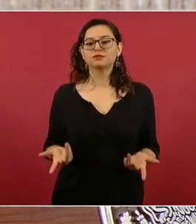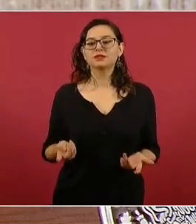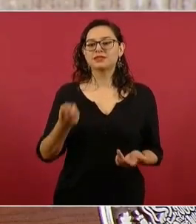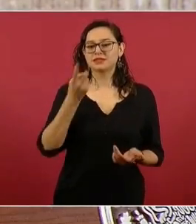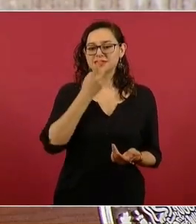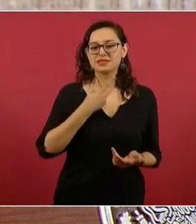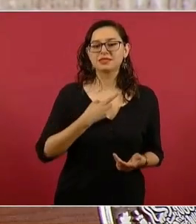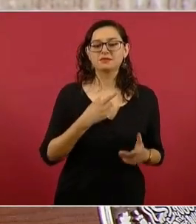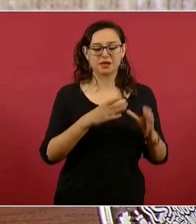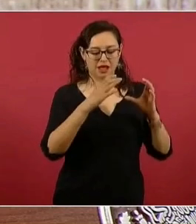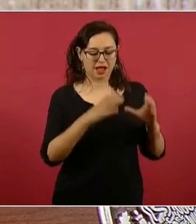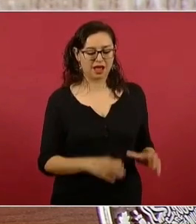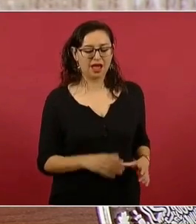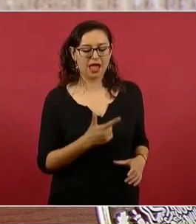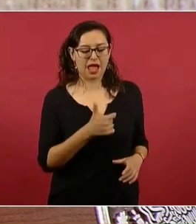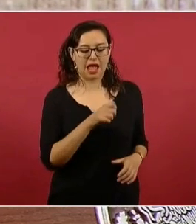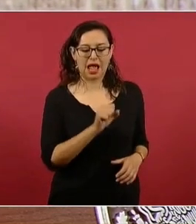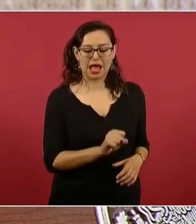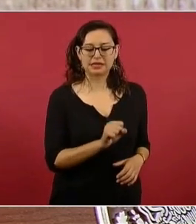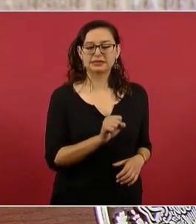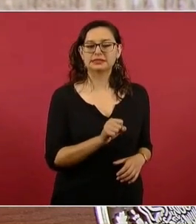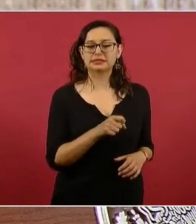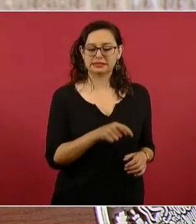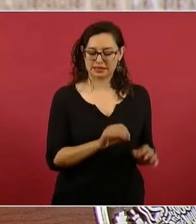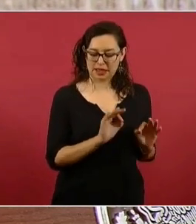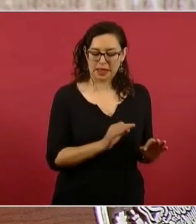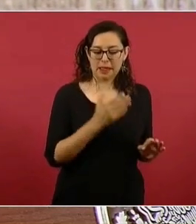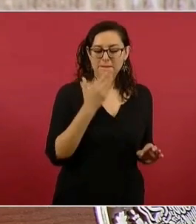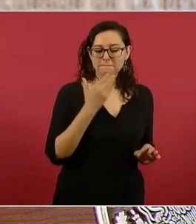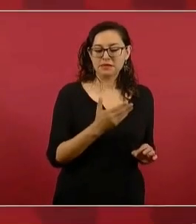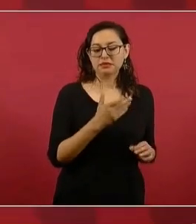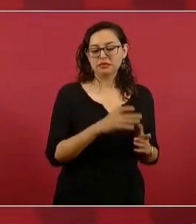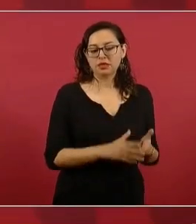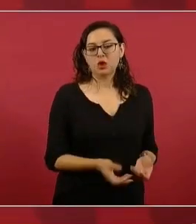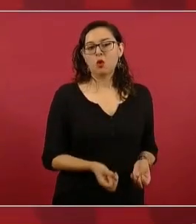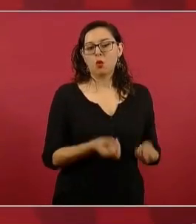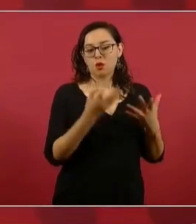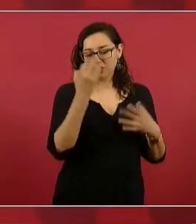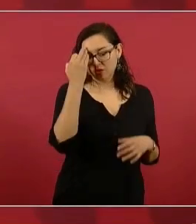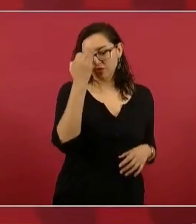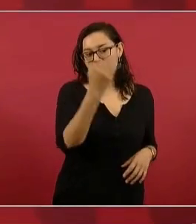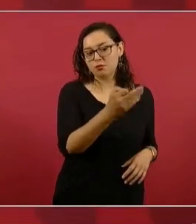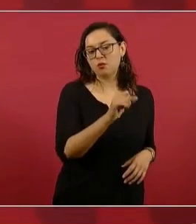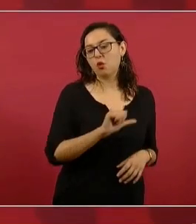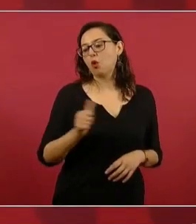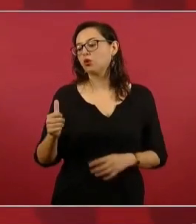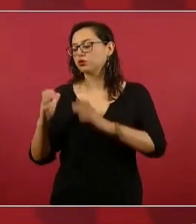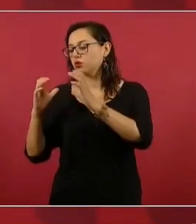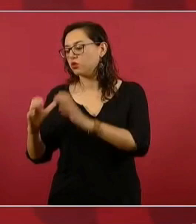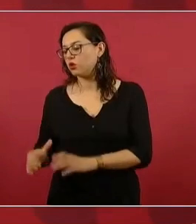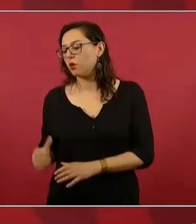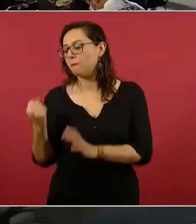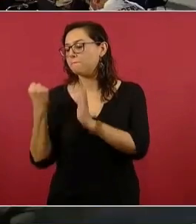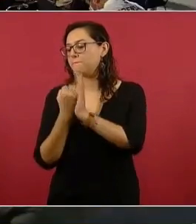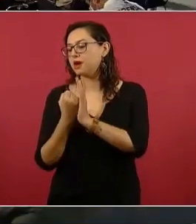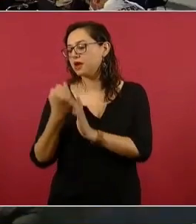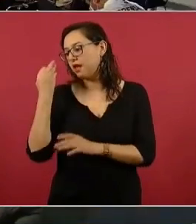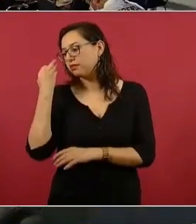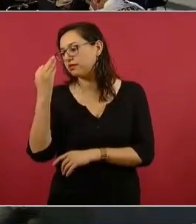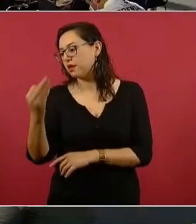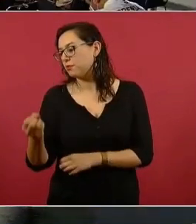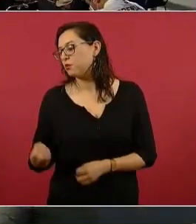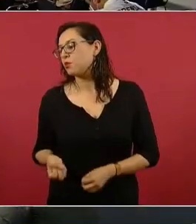les dura más ahora el cilindro que antes, que me manden a decir,